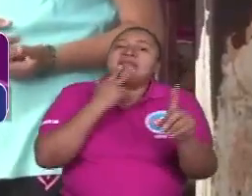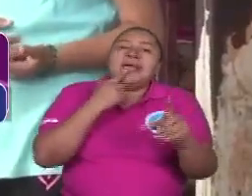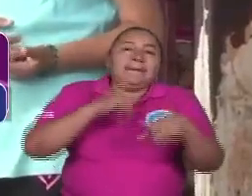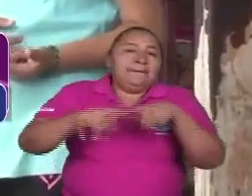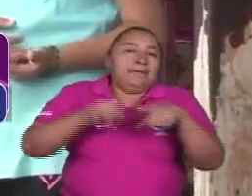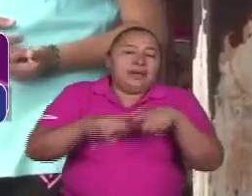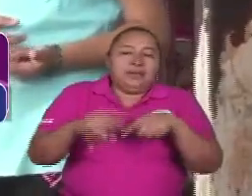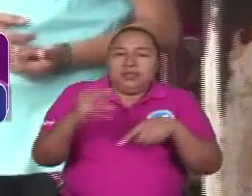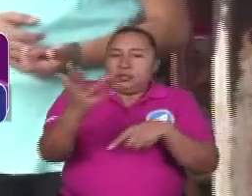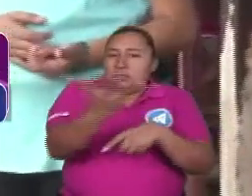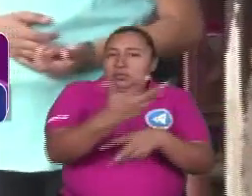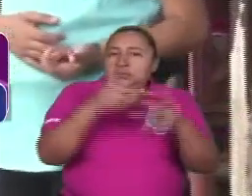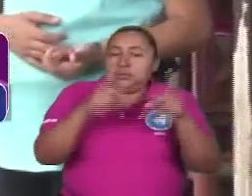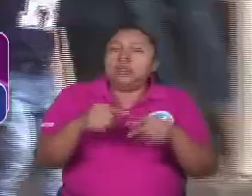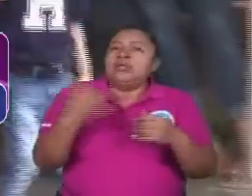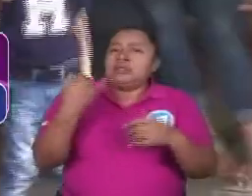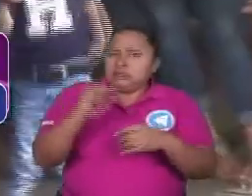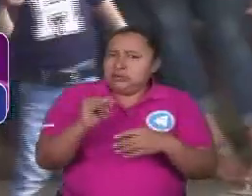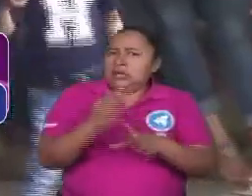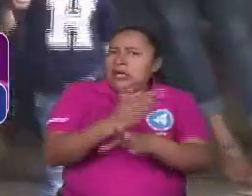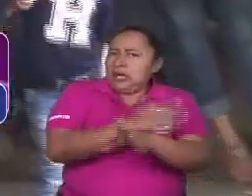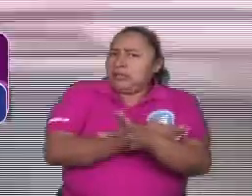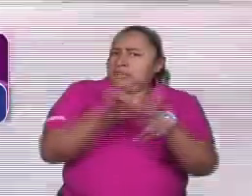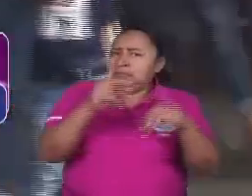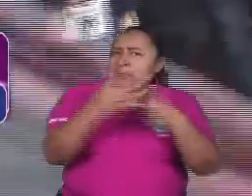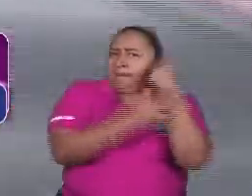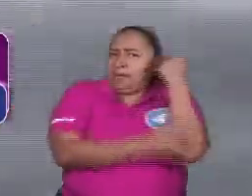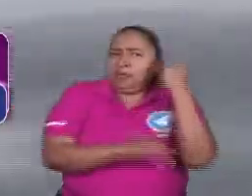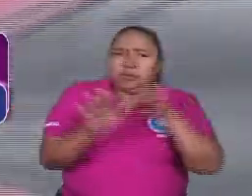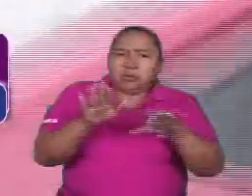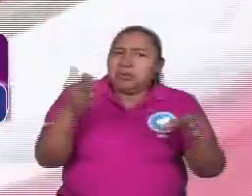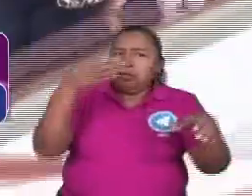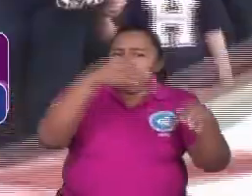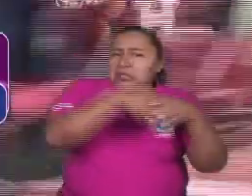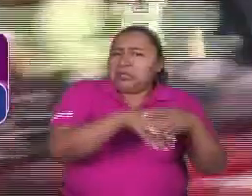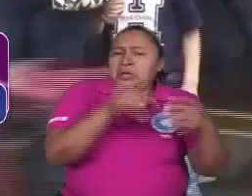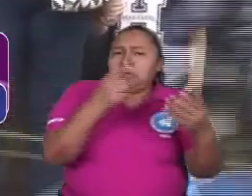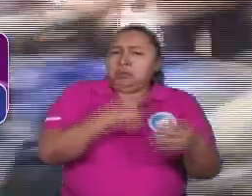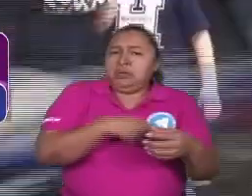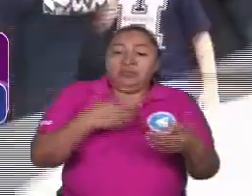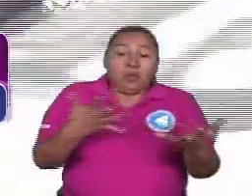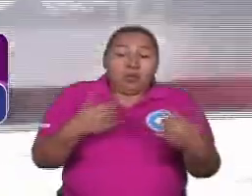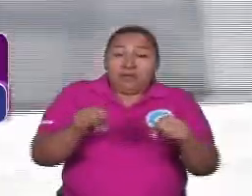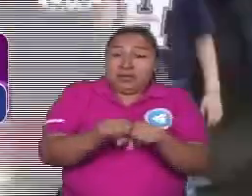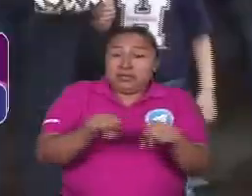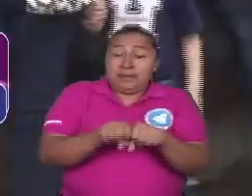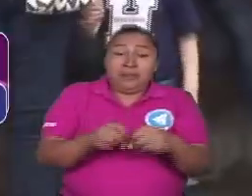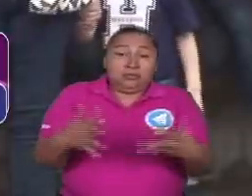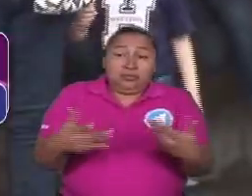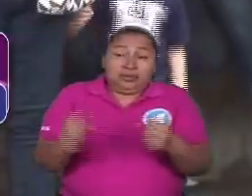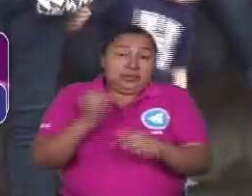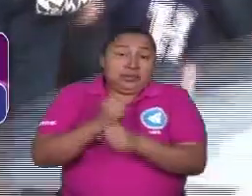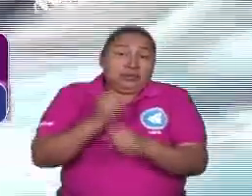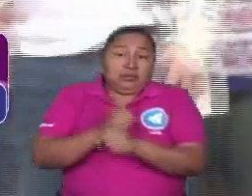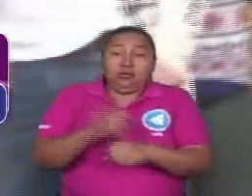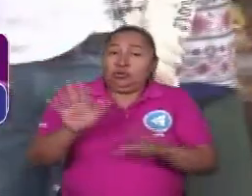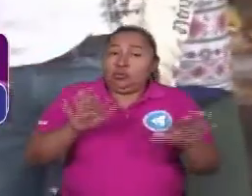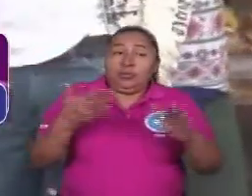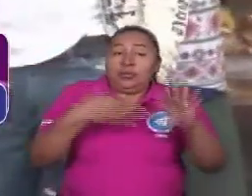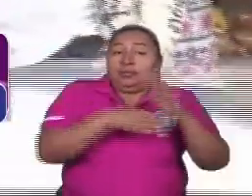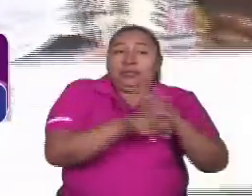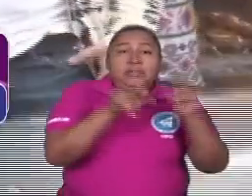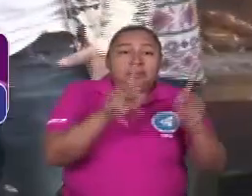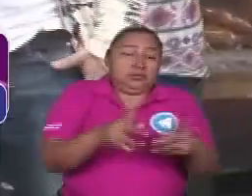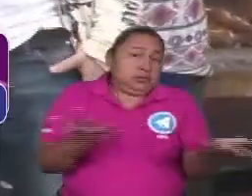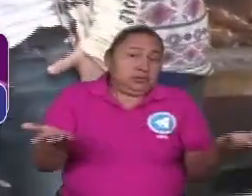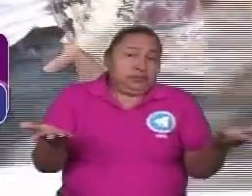mundo, porque antes los pobres no podían ir a los colegios, si no tenías para comprarle el zapato y estabas desempleado, no podías mandar a tus hijos. Y esos son logros para